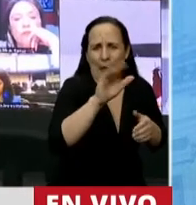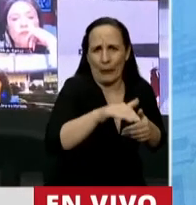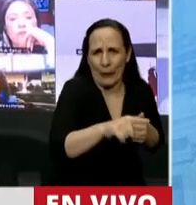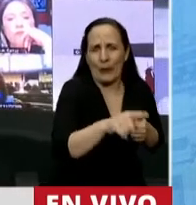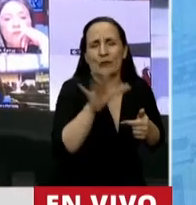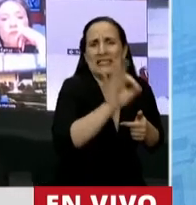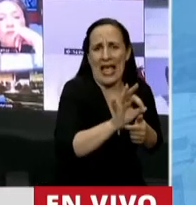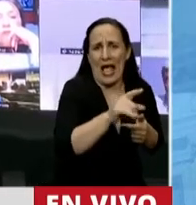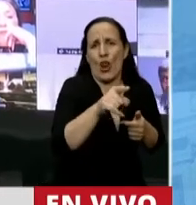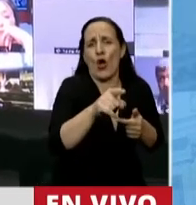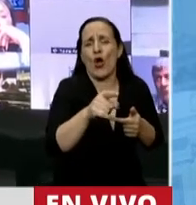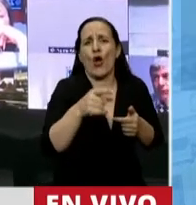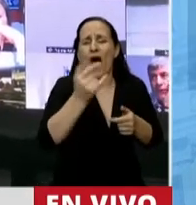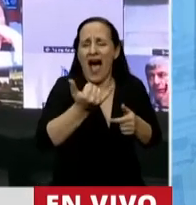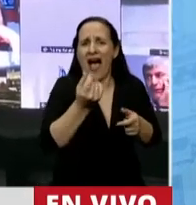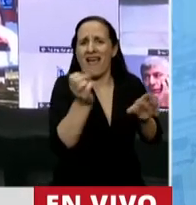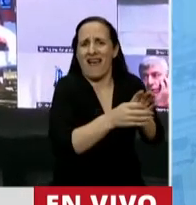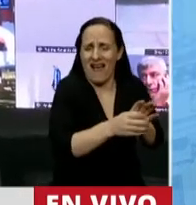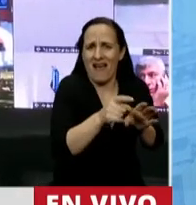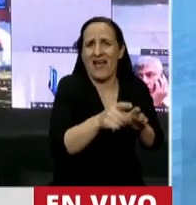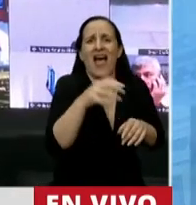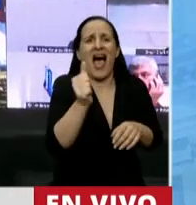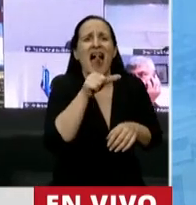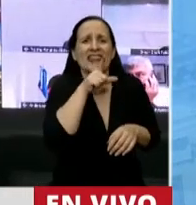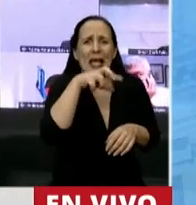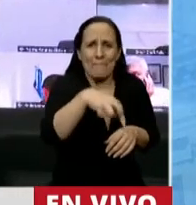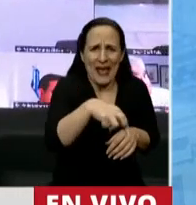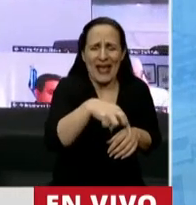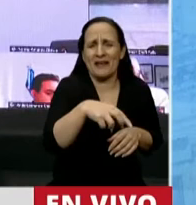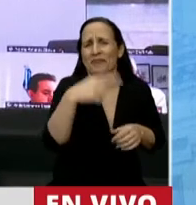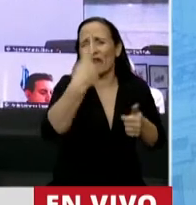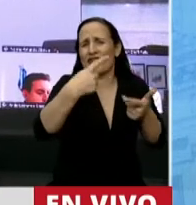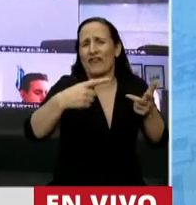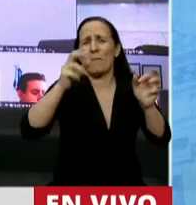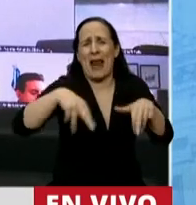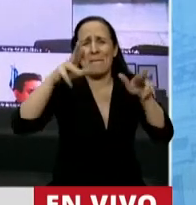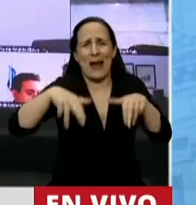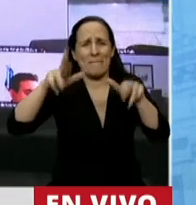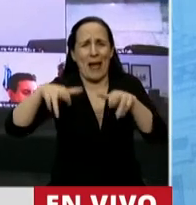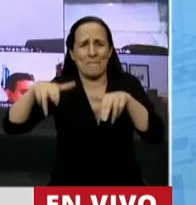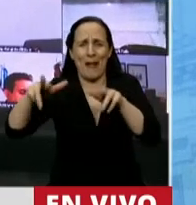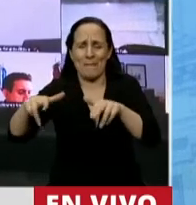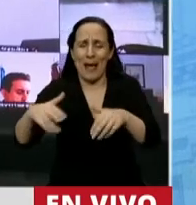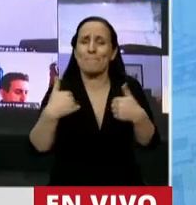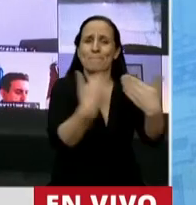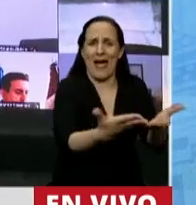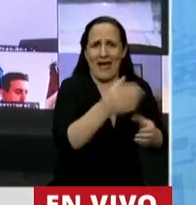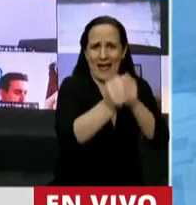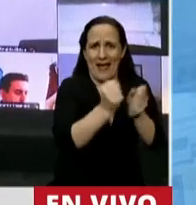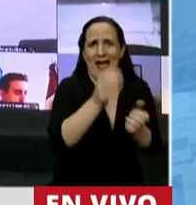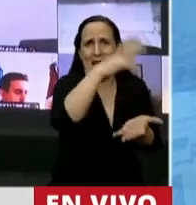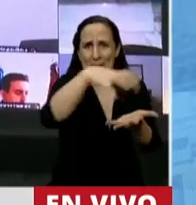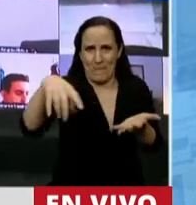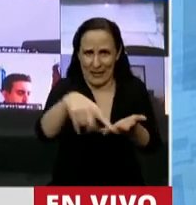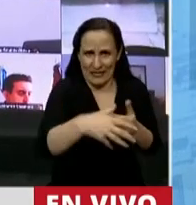a tasa cero, fondo de garantía, ATP y distintos programas que beneficiaron a las empresas. Y